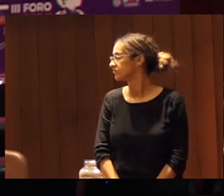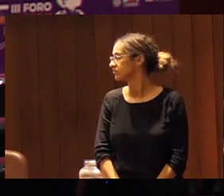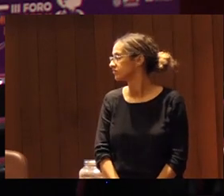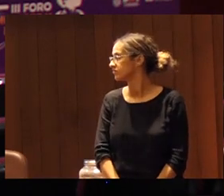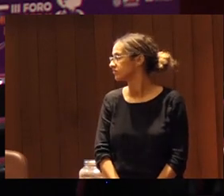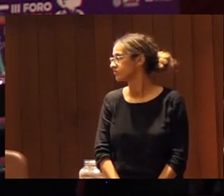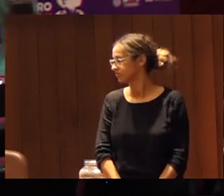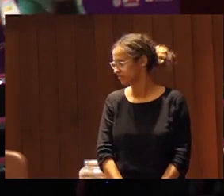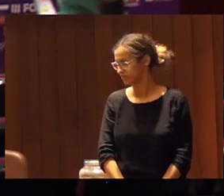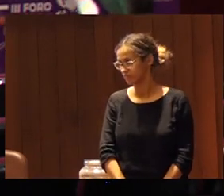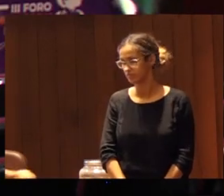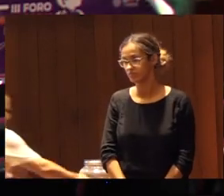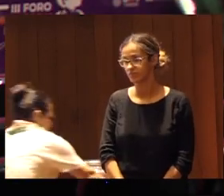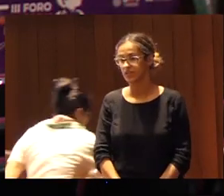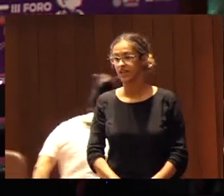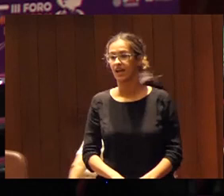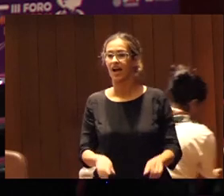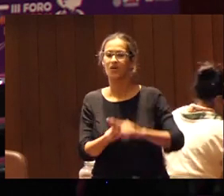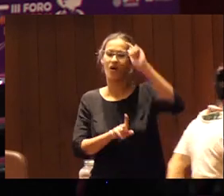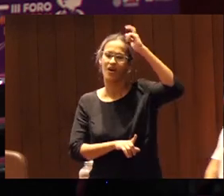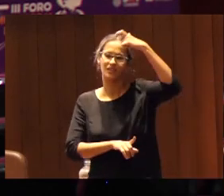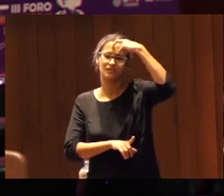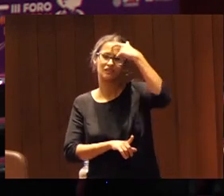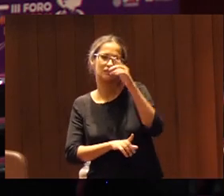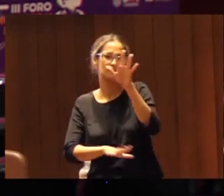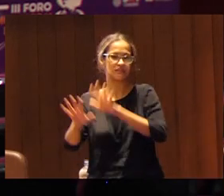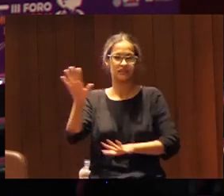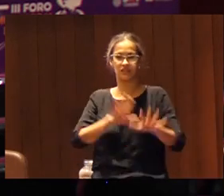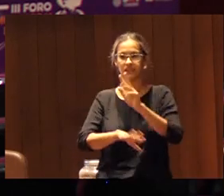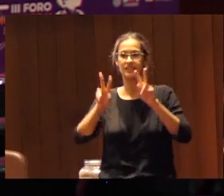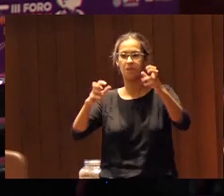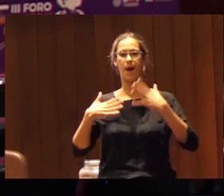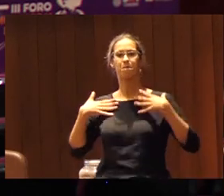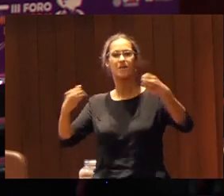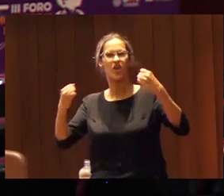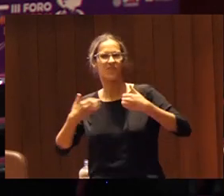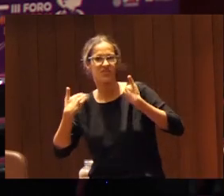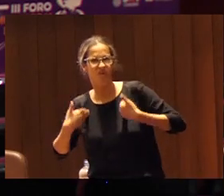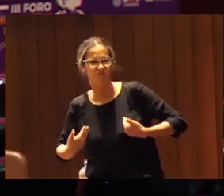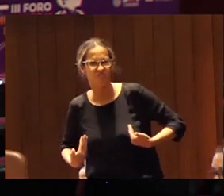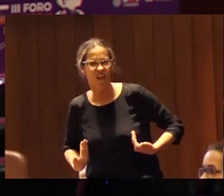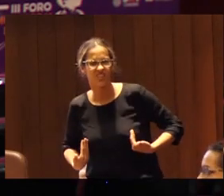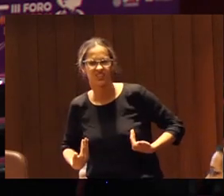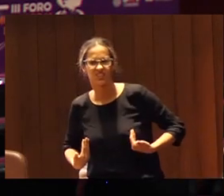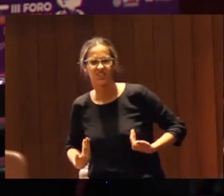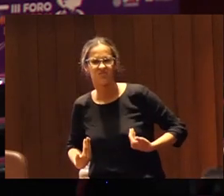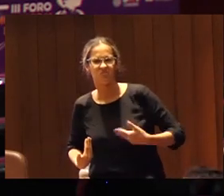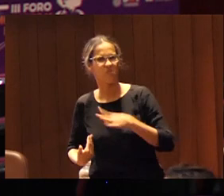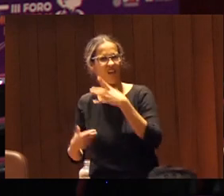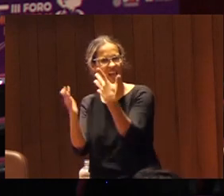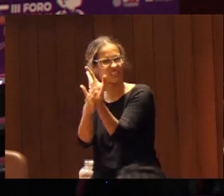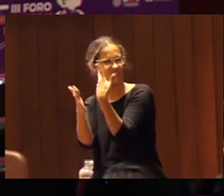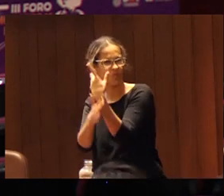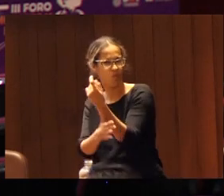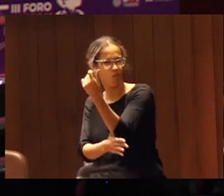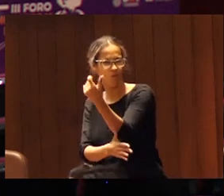¿hay un concepto que no me quedo claro y es el empoderamiento corporal ¿puede ser que trata?